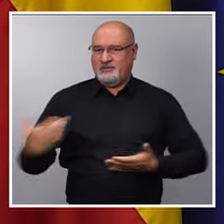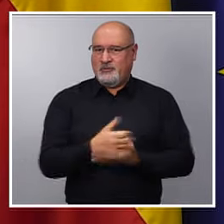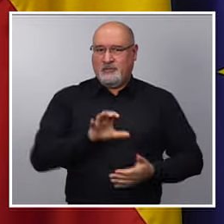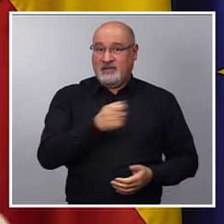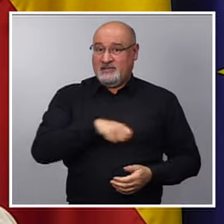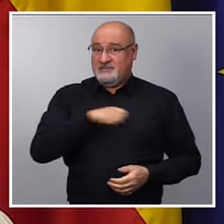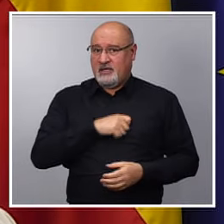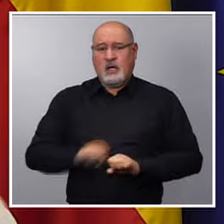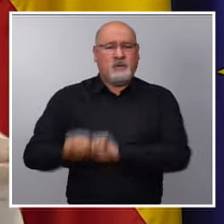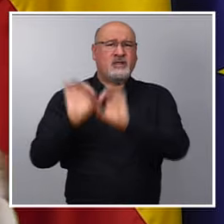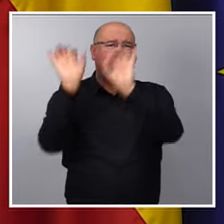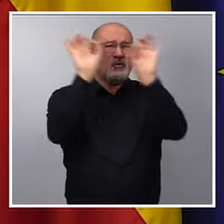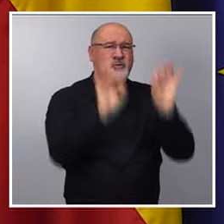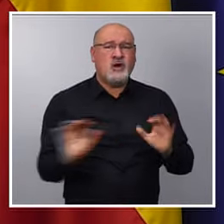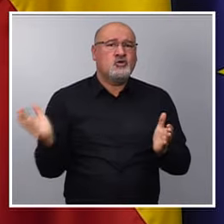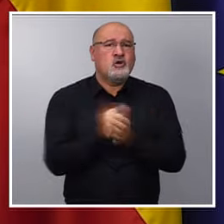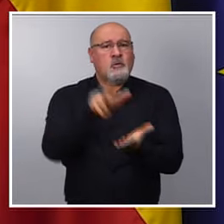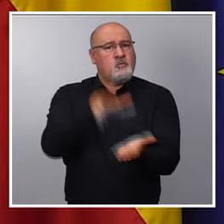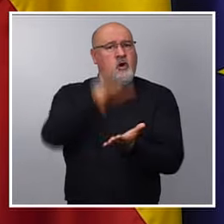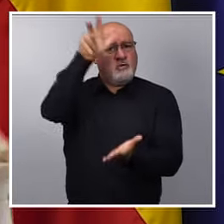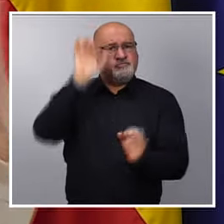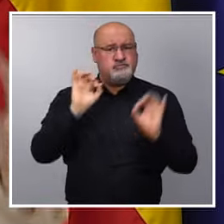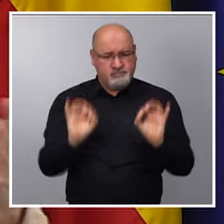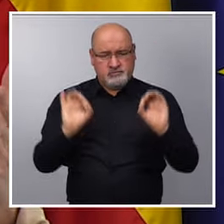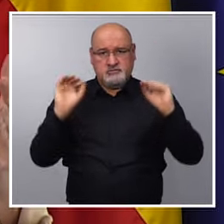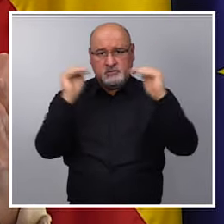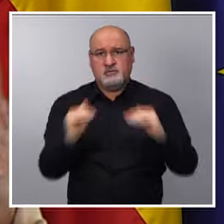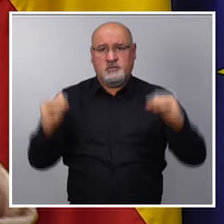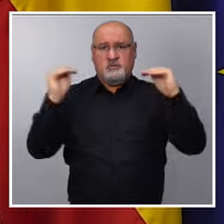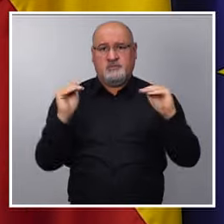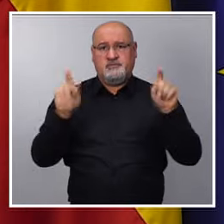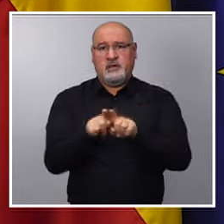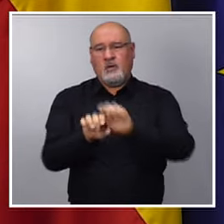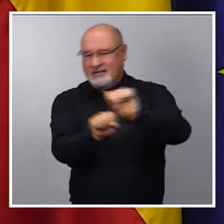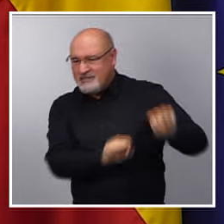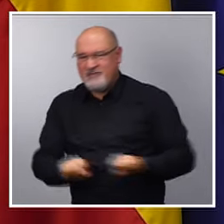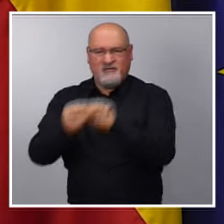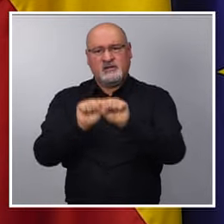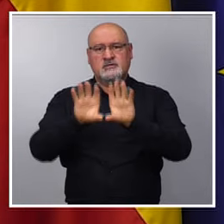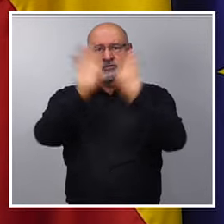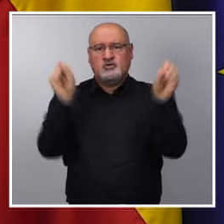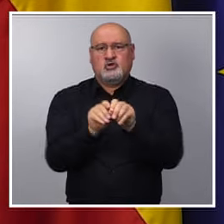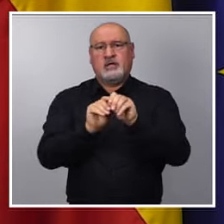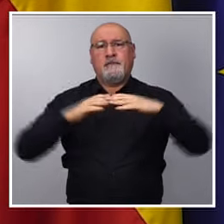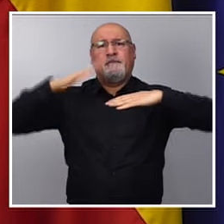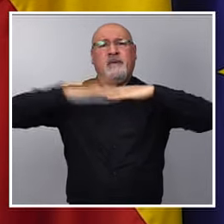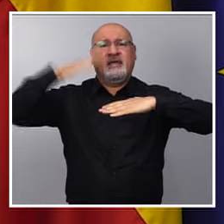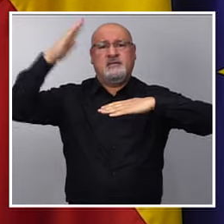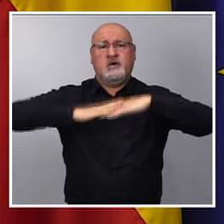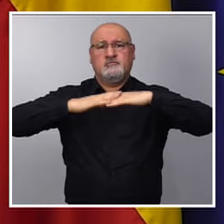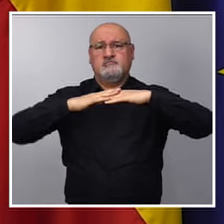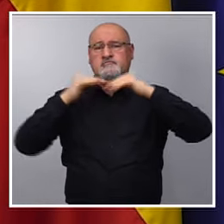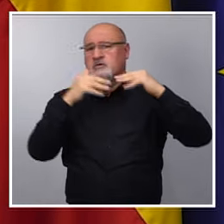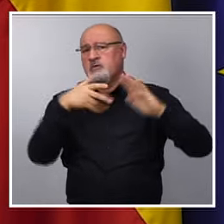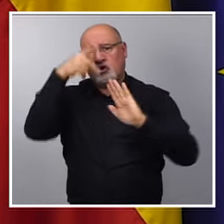protección homologándonos o digamos generando un paraguas estatal por arriba que nos permite igualar las normativas